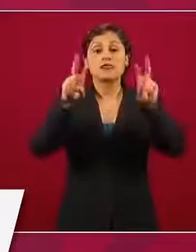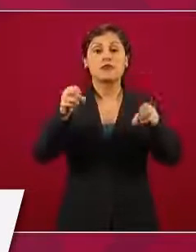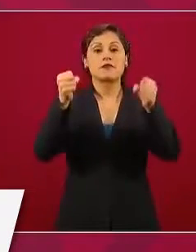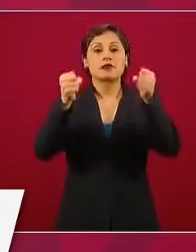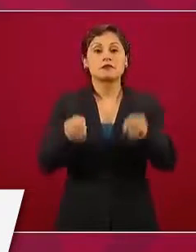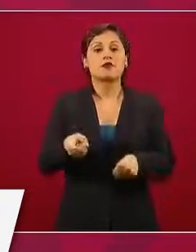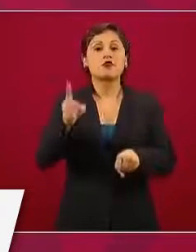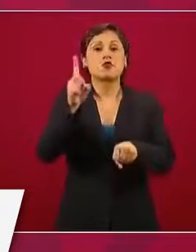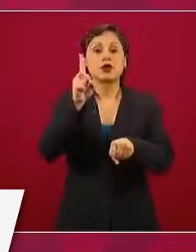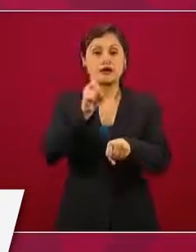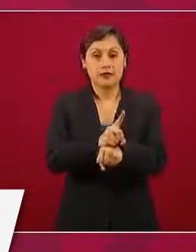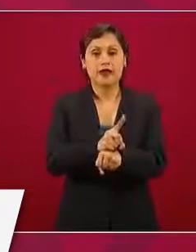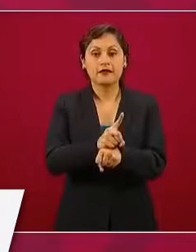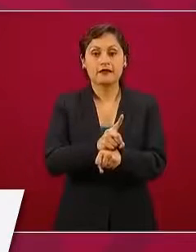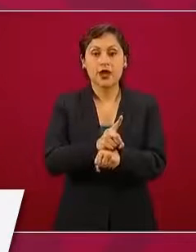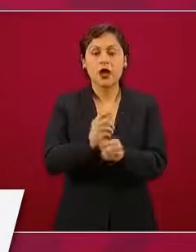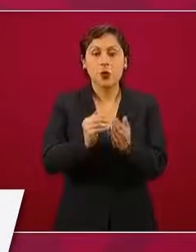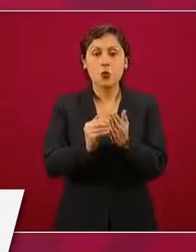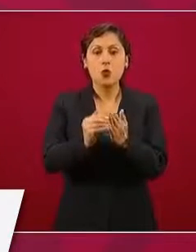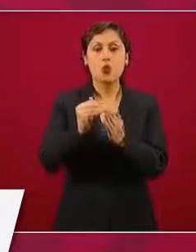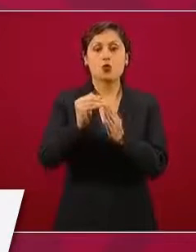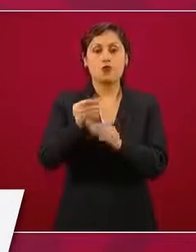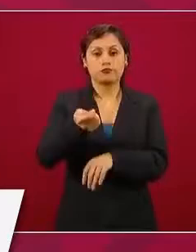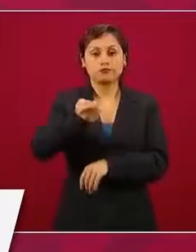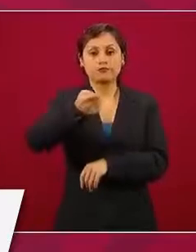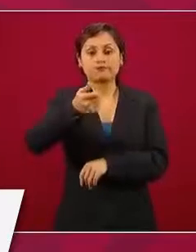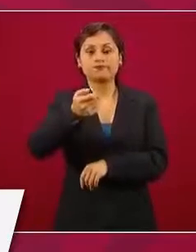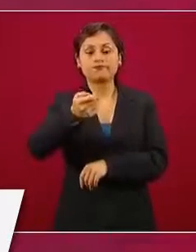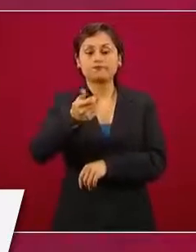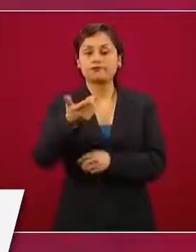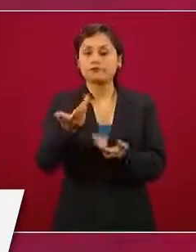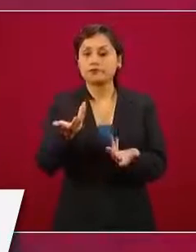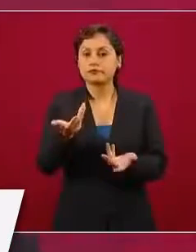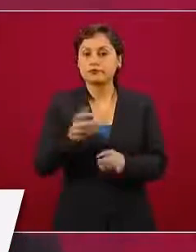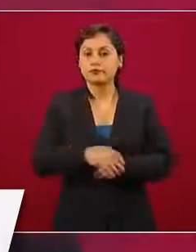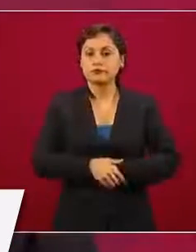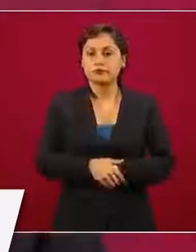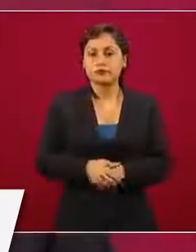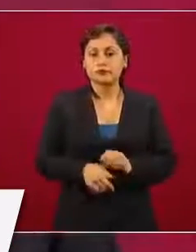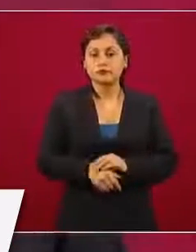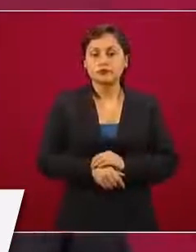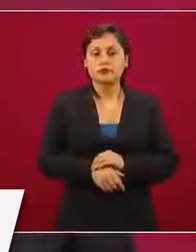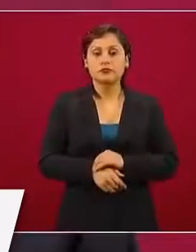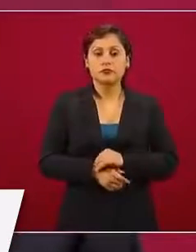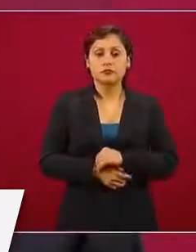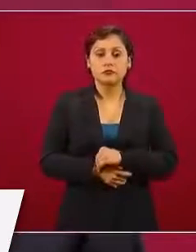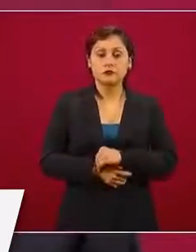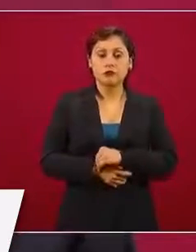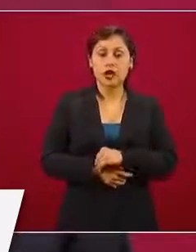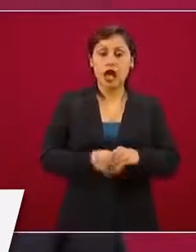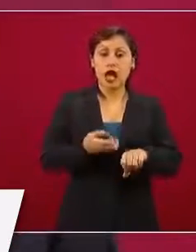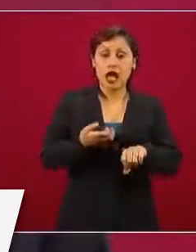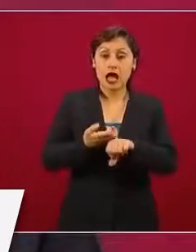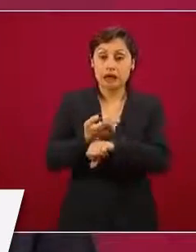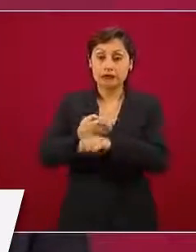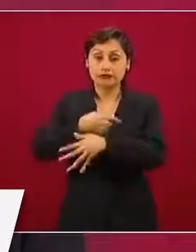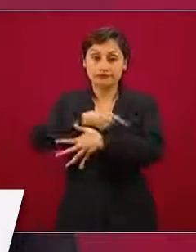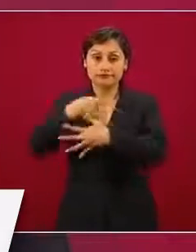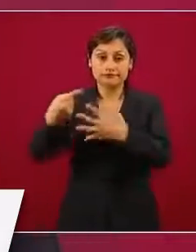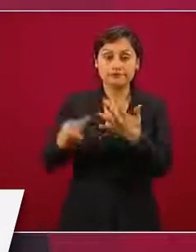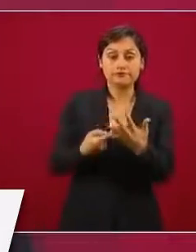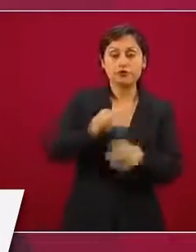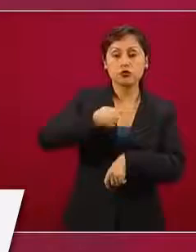en los cinco estados, en donde llevamos a cabo